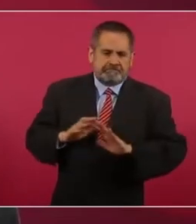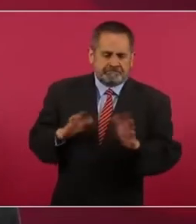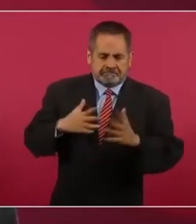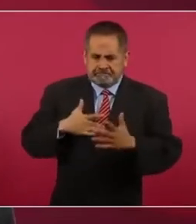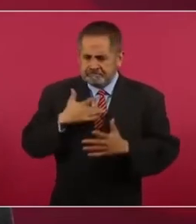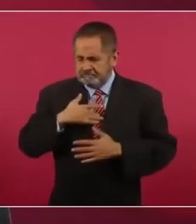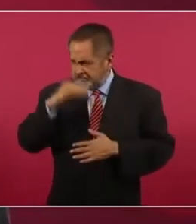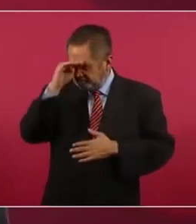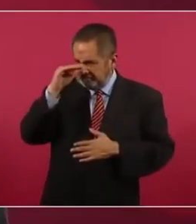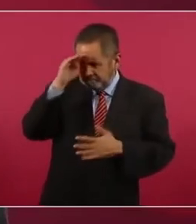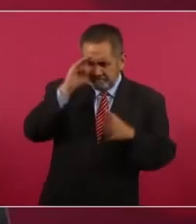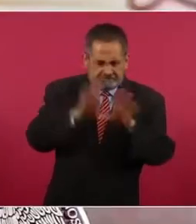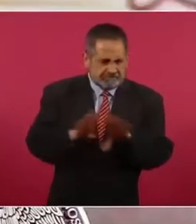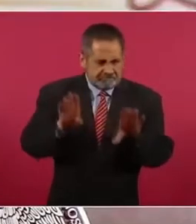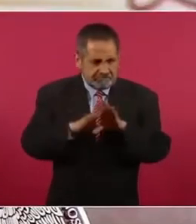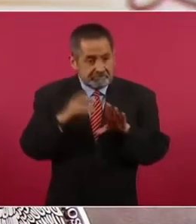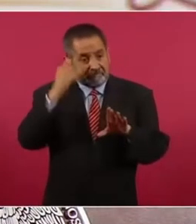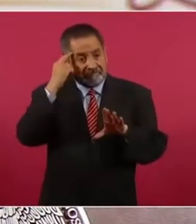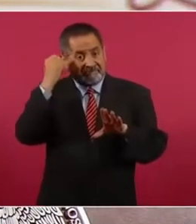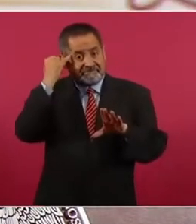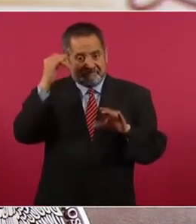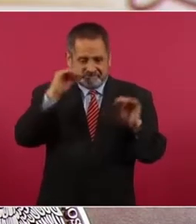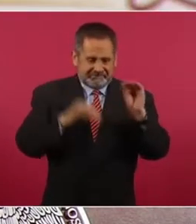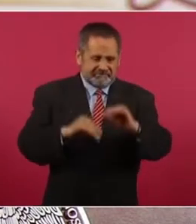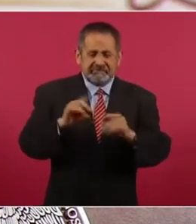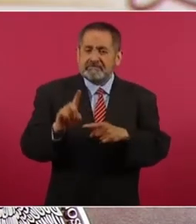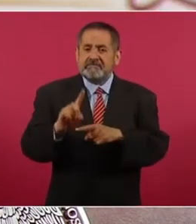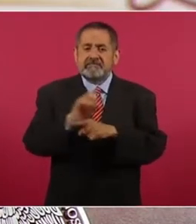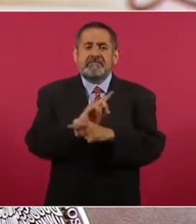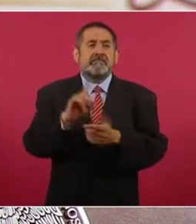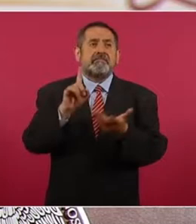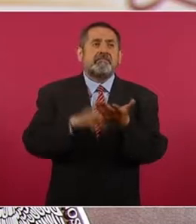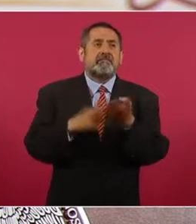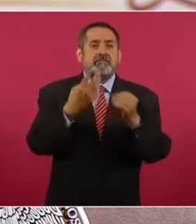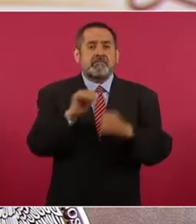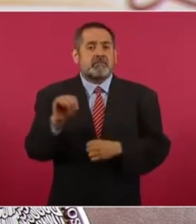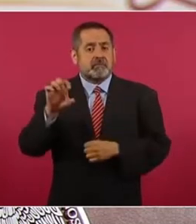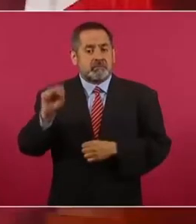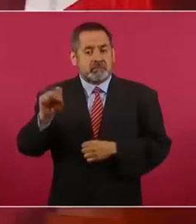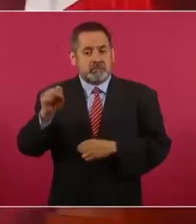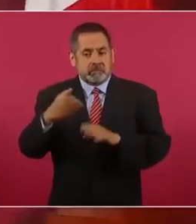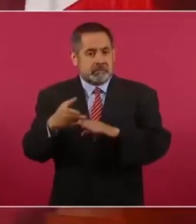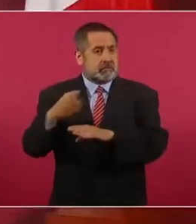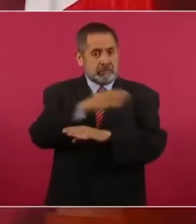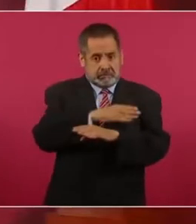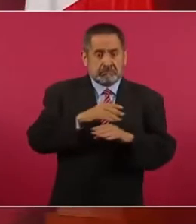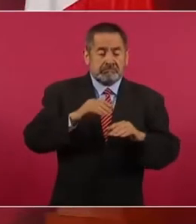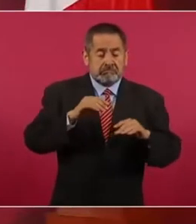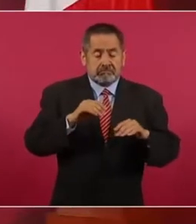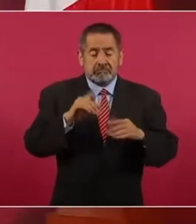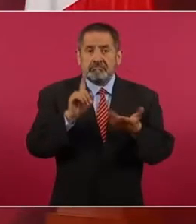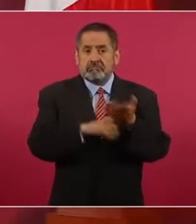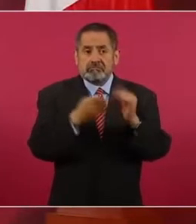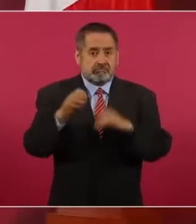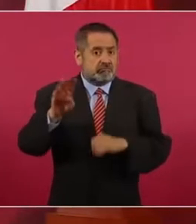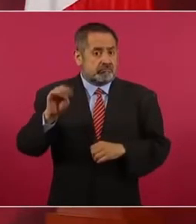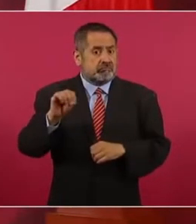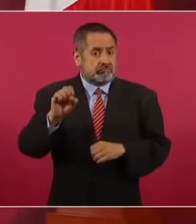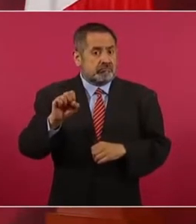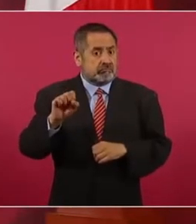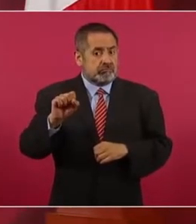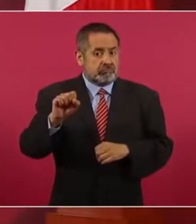empezó a desarrollar nuevos productos y desde los años 60 del siglo pasado, desde 1960,